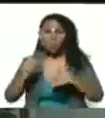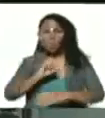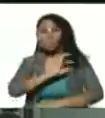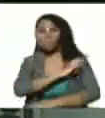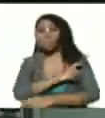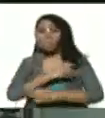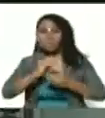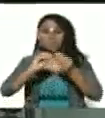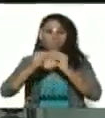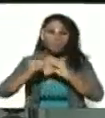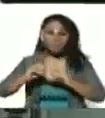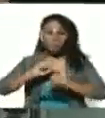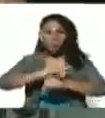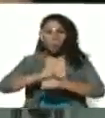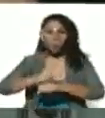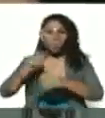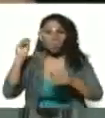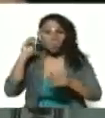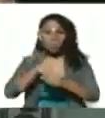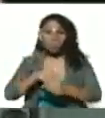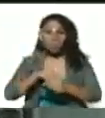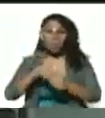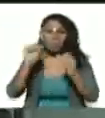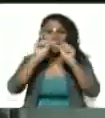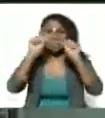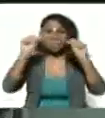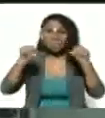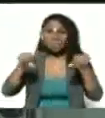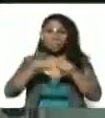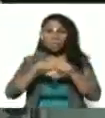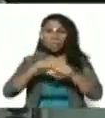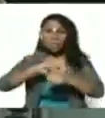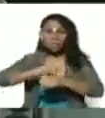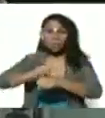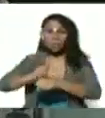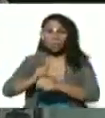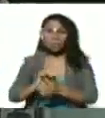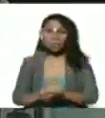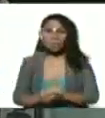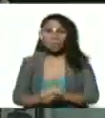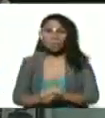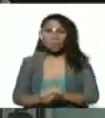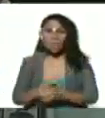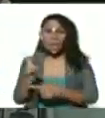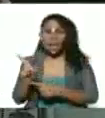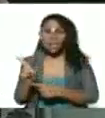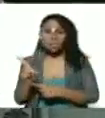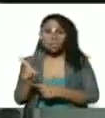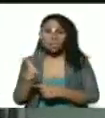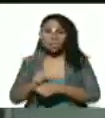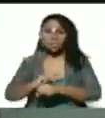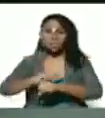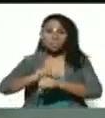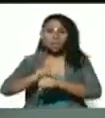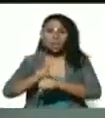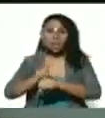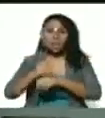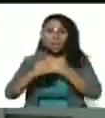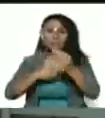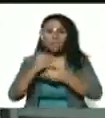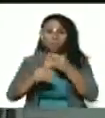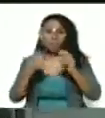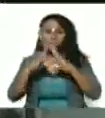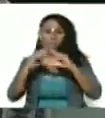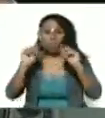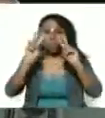arreglaron tanques también y se metieron estamos hablando del sistema de los tanques los tanques doblamos el sistema